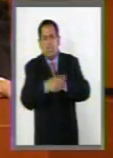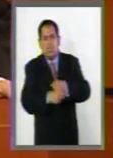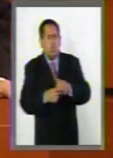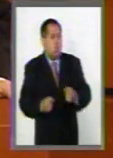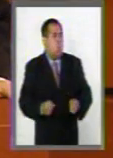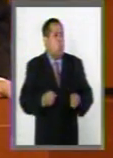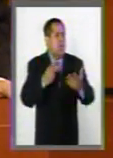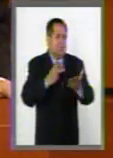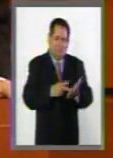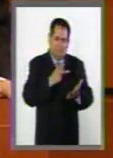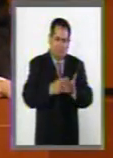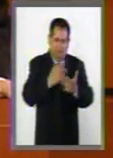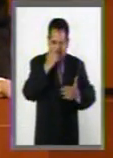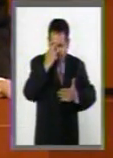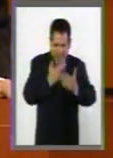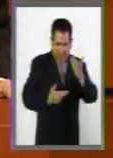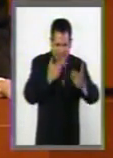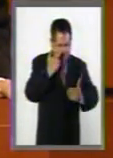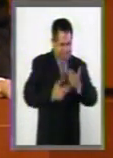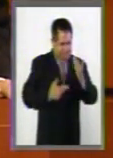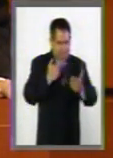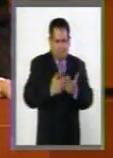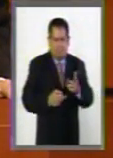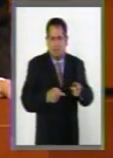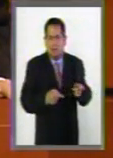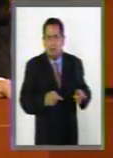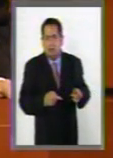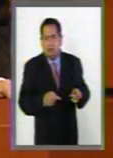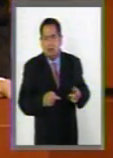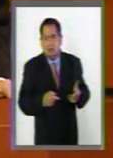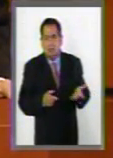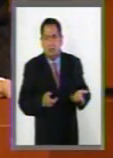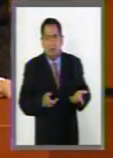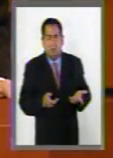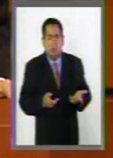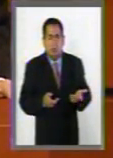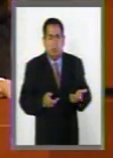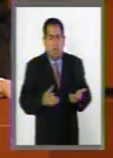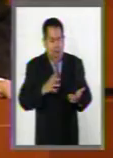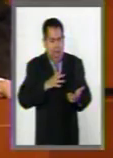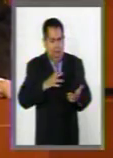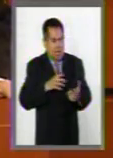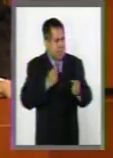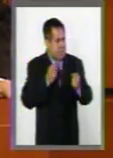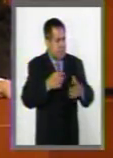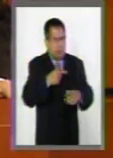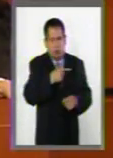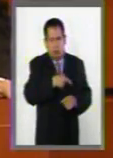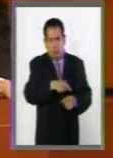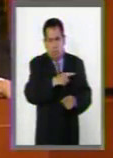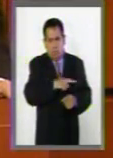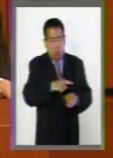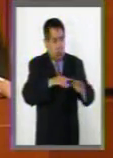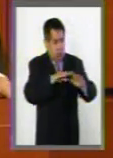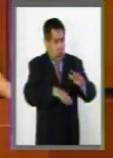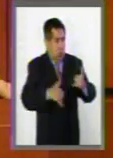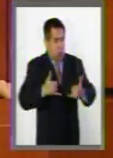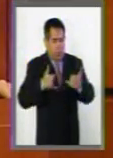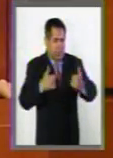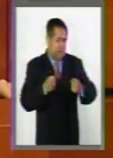cuántas infracciones cometen los menores?